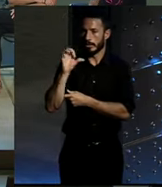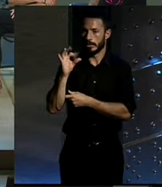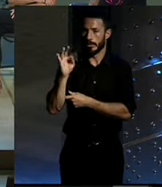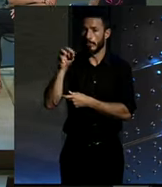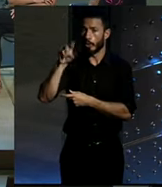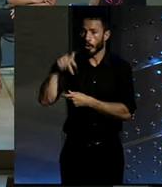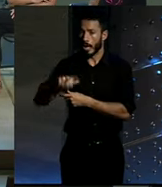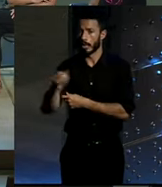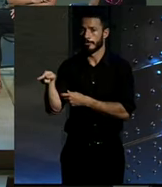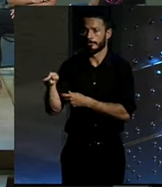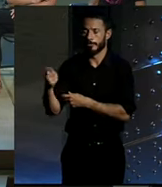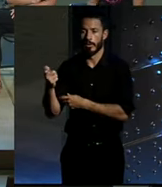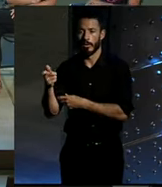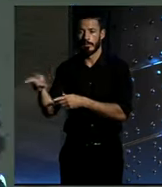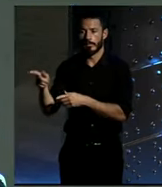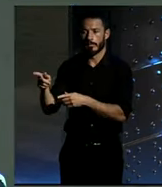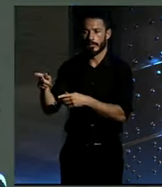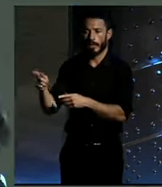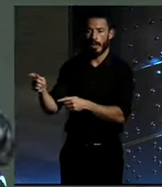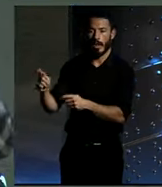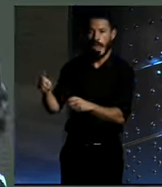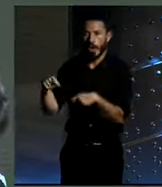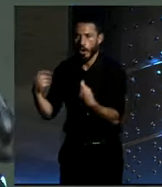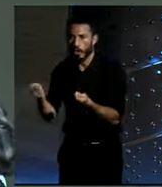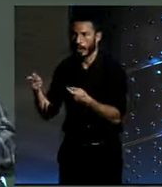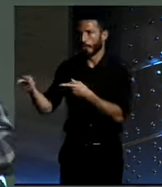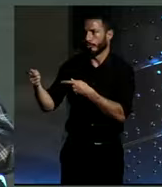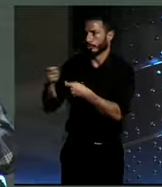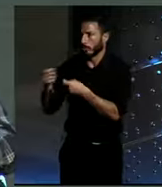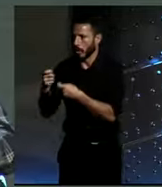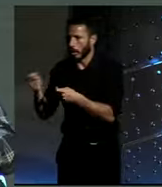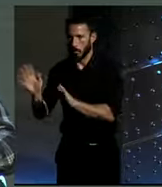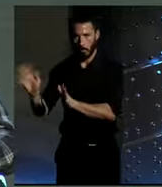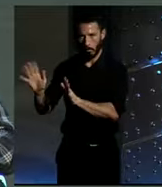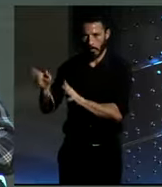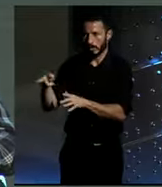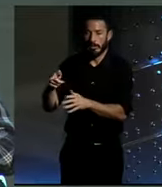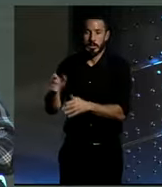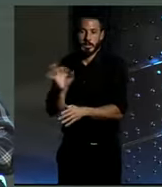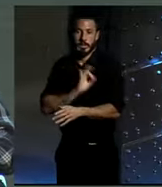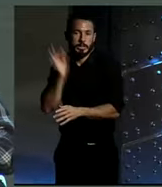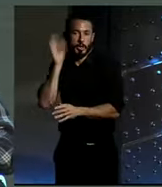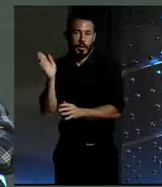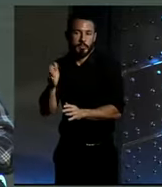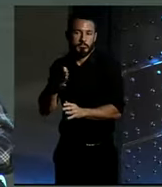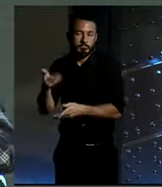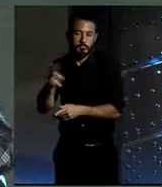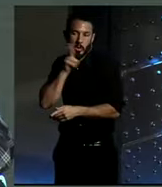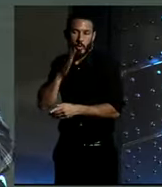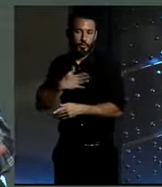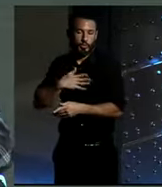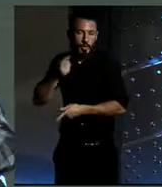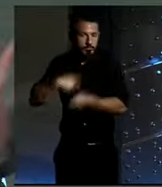compra ahí. Y no es ni ecológico, ni nada parecido, ni hay de un supermercado con un... O simplemente la señora cultiva sus tomates y te los vende directamente a ti.